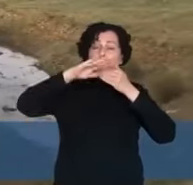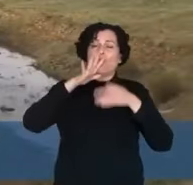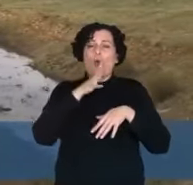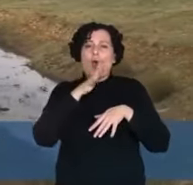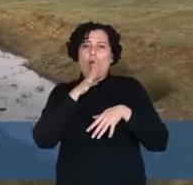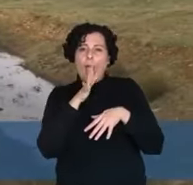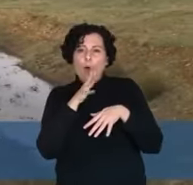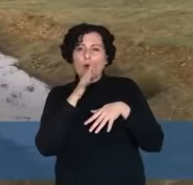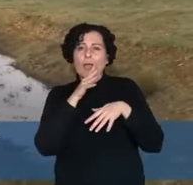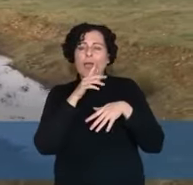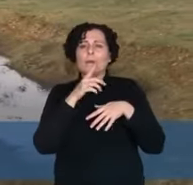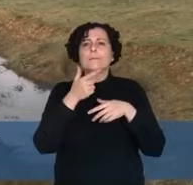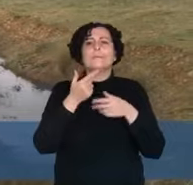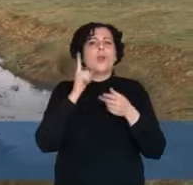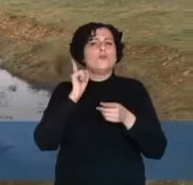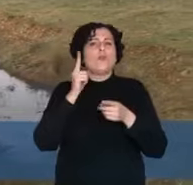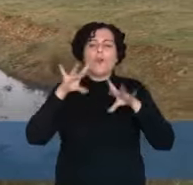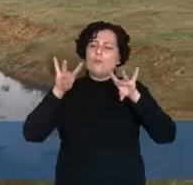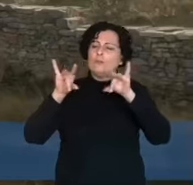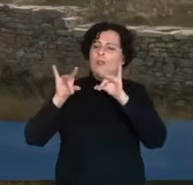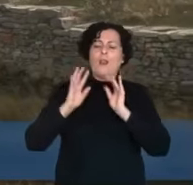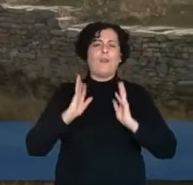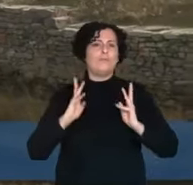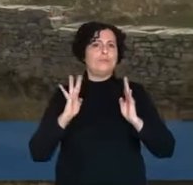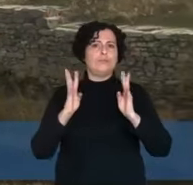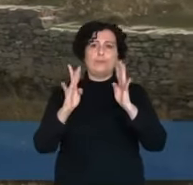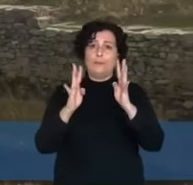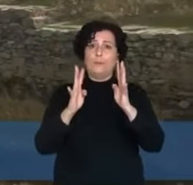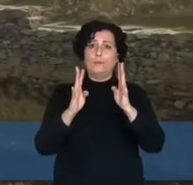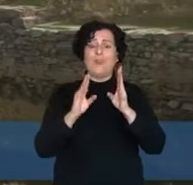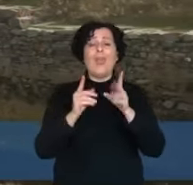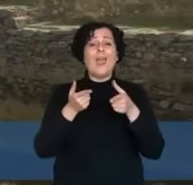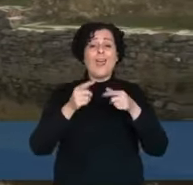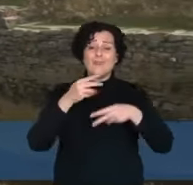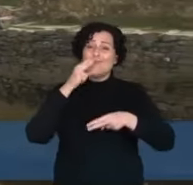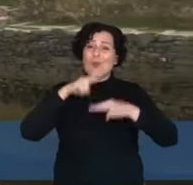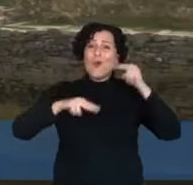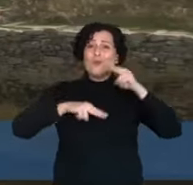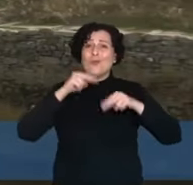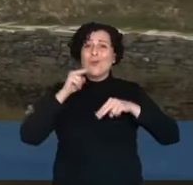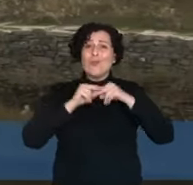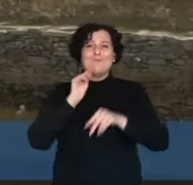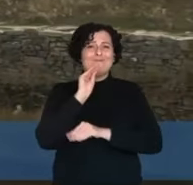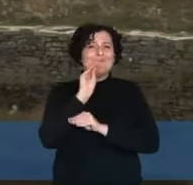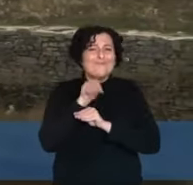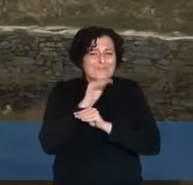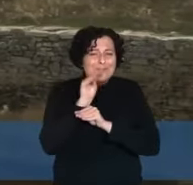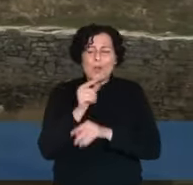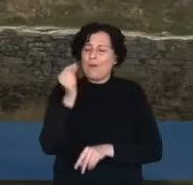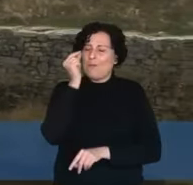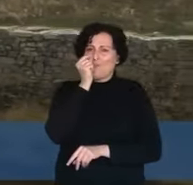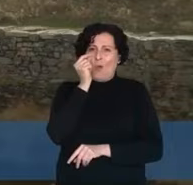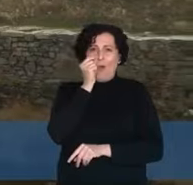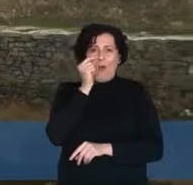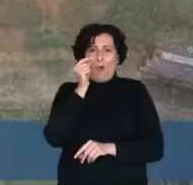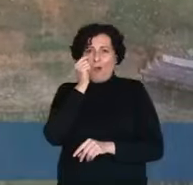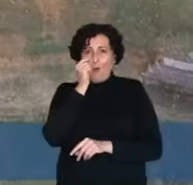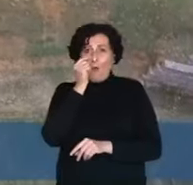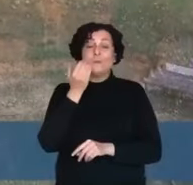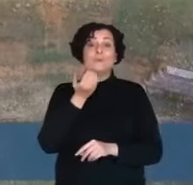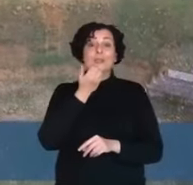ocupado por tierra y vegetación. Se conserva muy poco del fuerte original. Si lo miramos desde arriba,